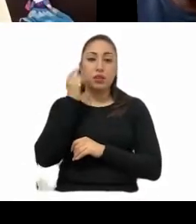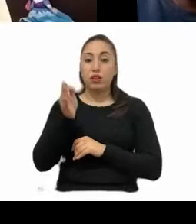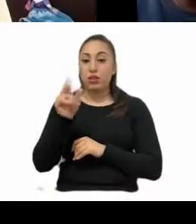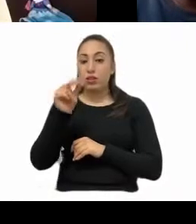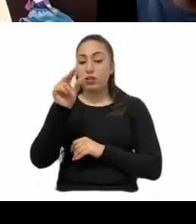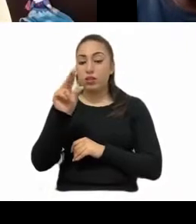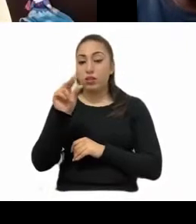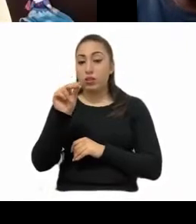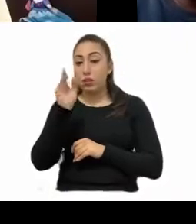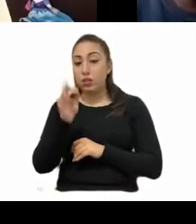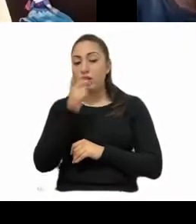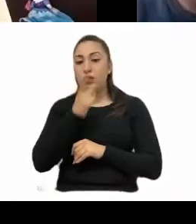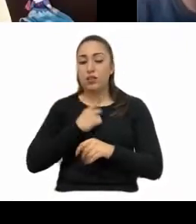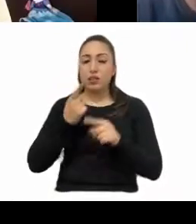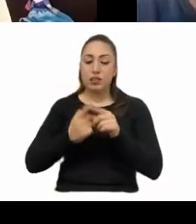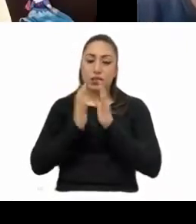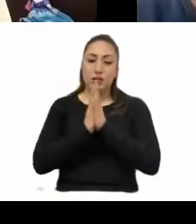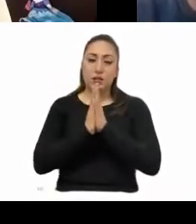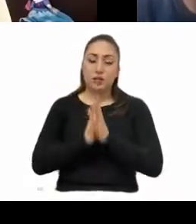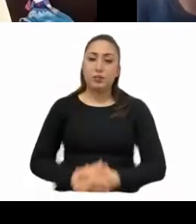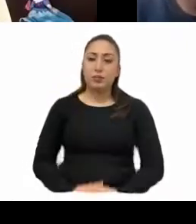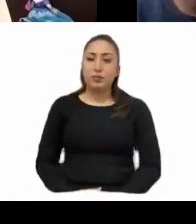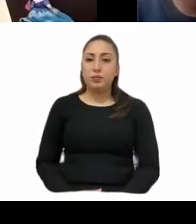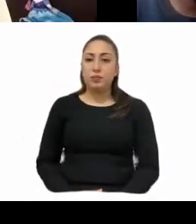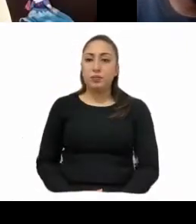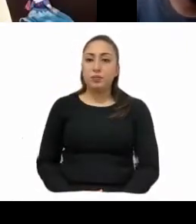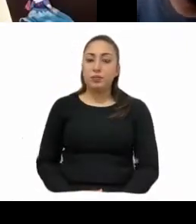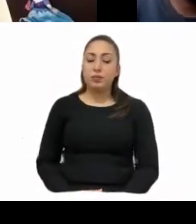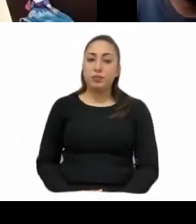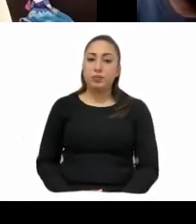la negativa, sírvase a manifestarlo mencionando su nombre completo.